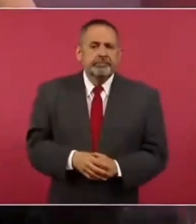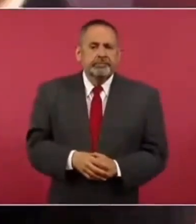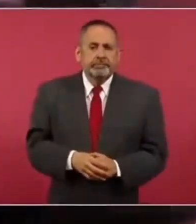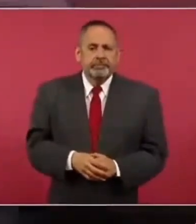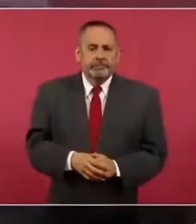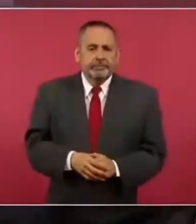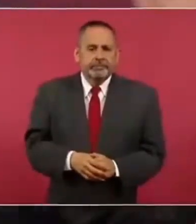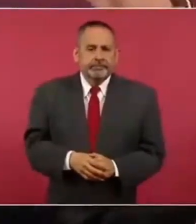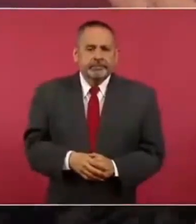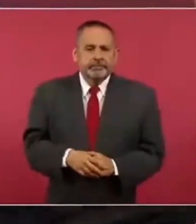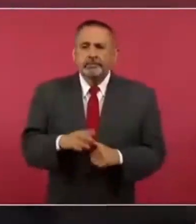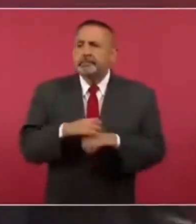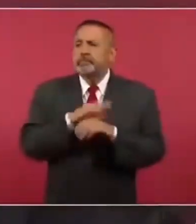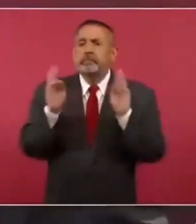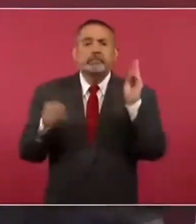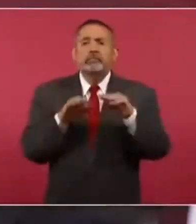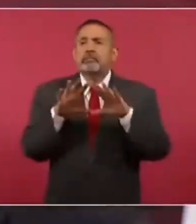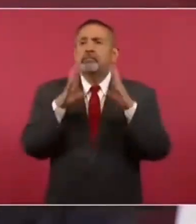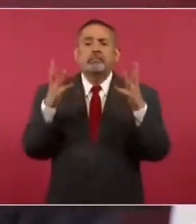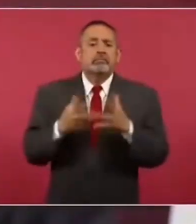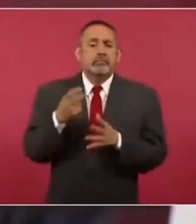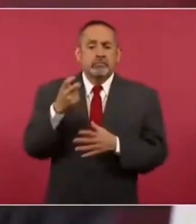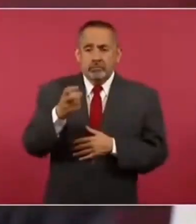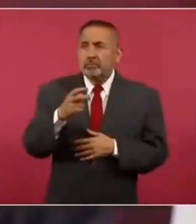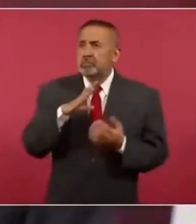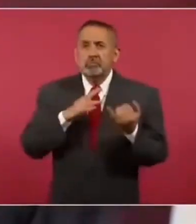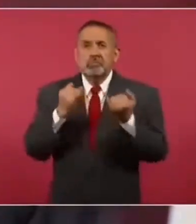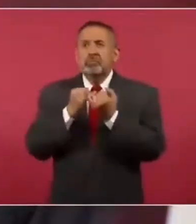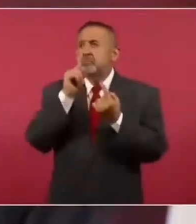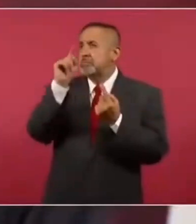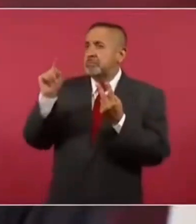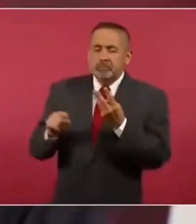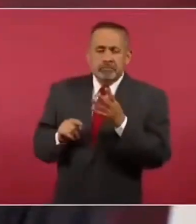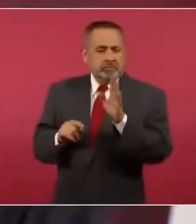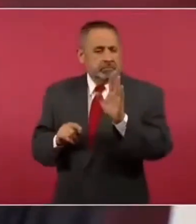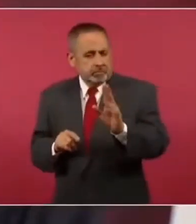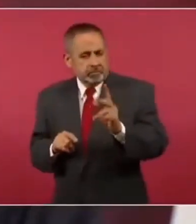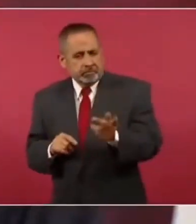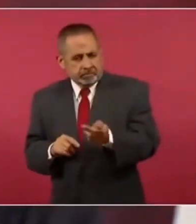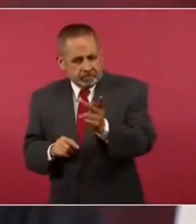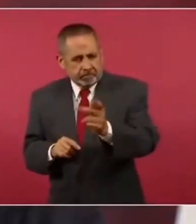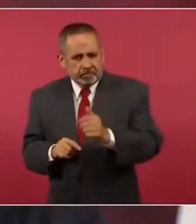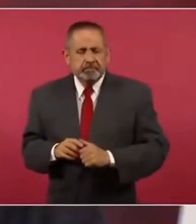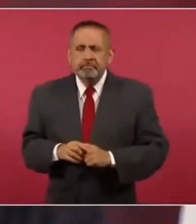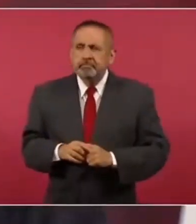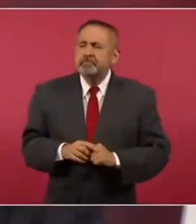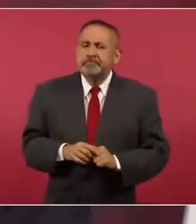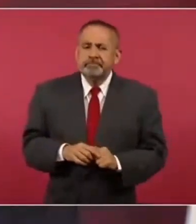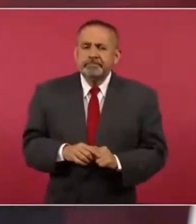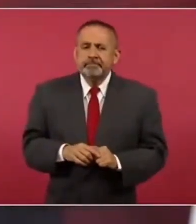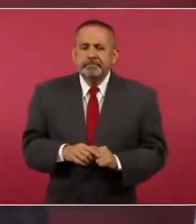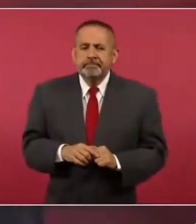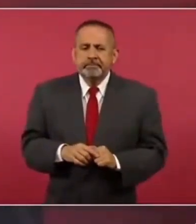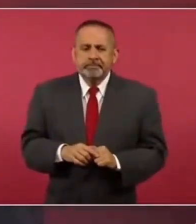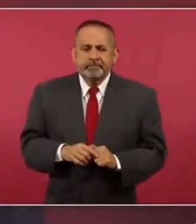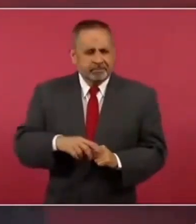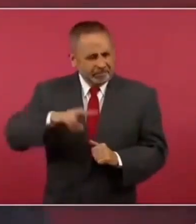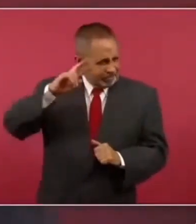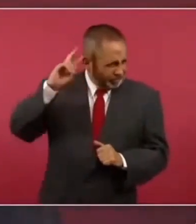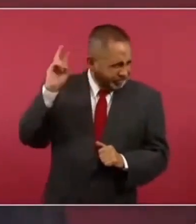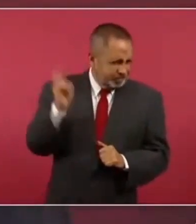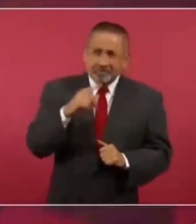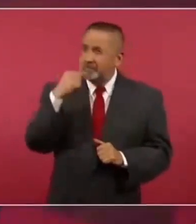Porque es un fenómeno mundial. La pregunta es, ¿hay realmente